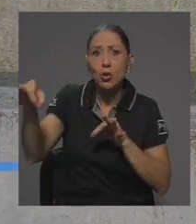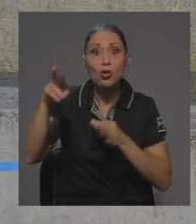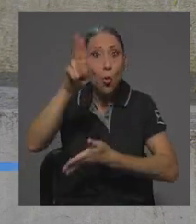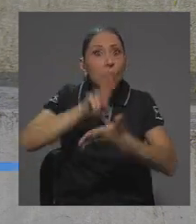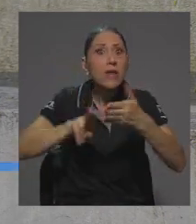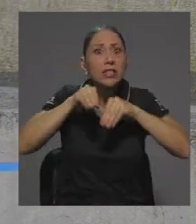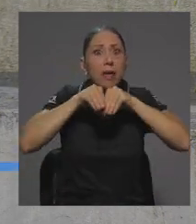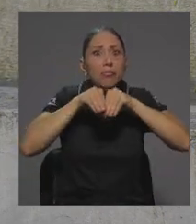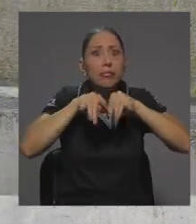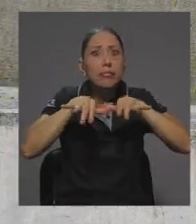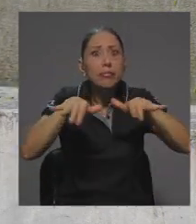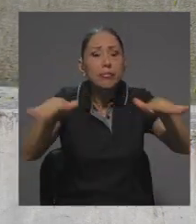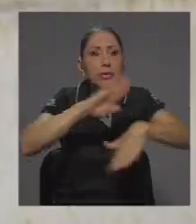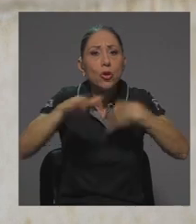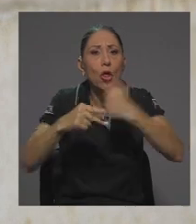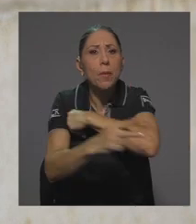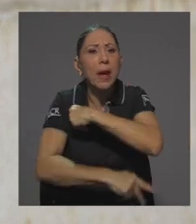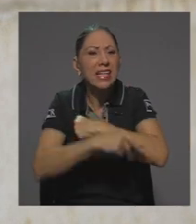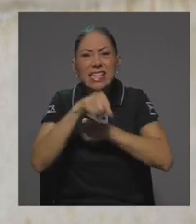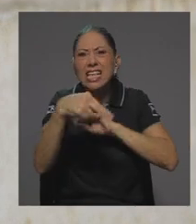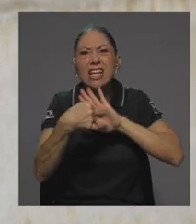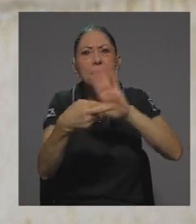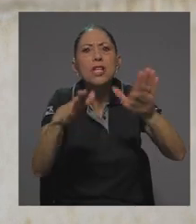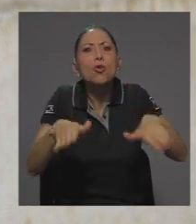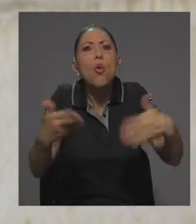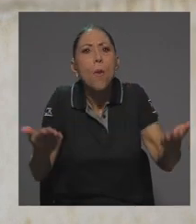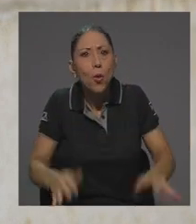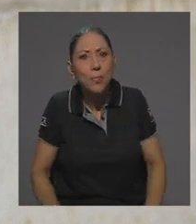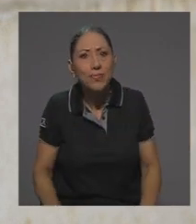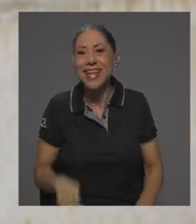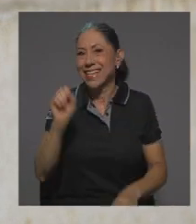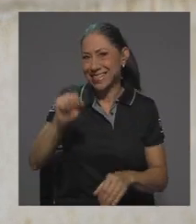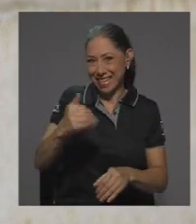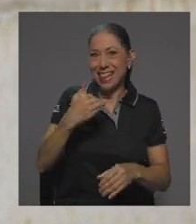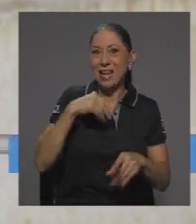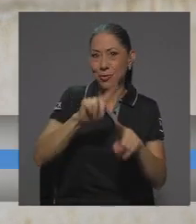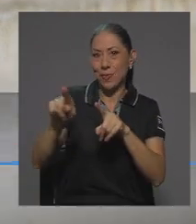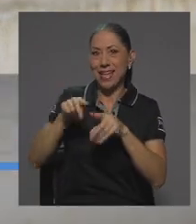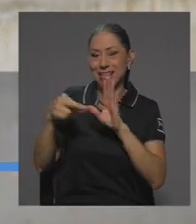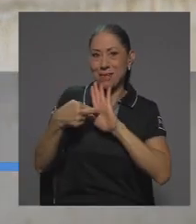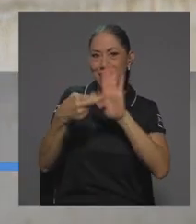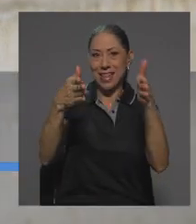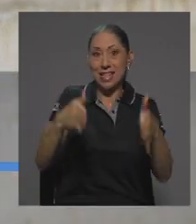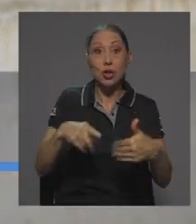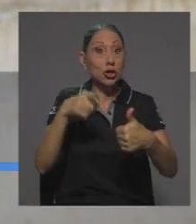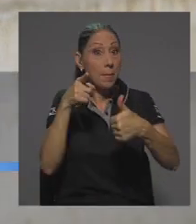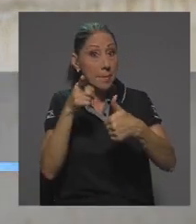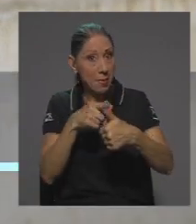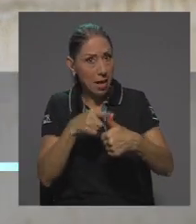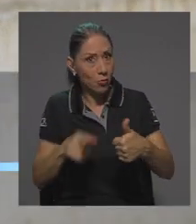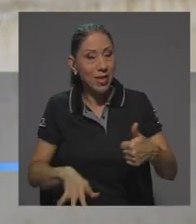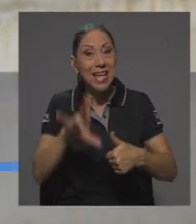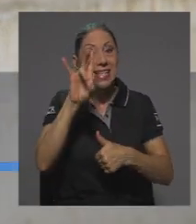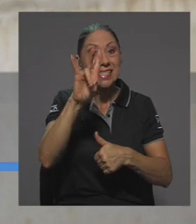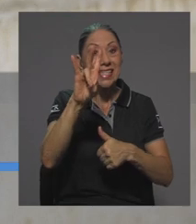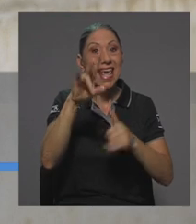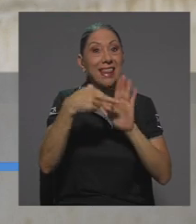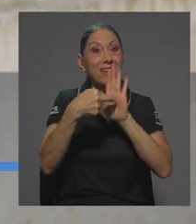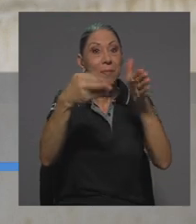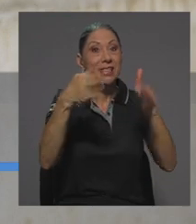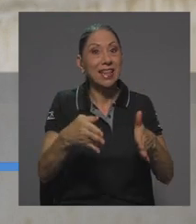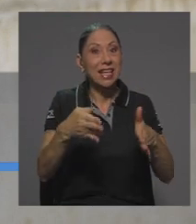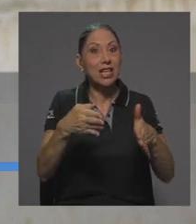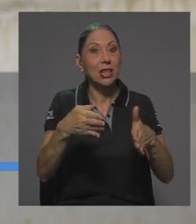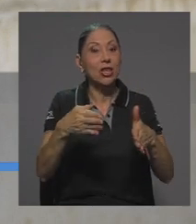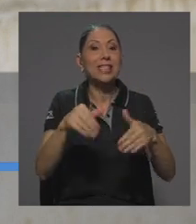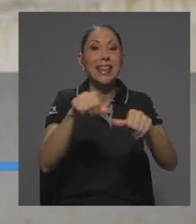¿Cómo es esta representación? Sí, tenemos varias representaciones en ese lugar. Sería, primero, las siete representaciones por cada una